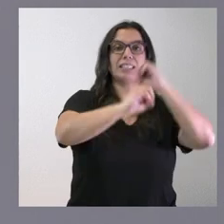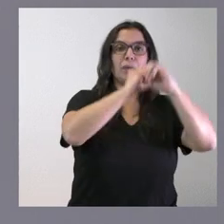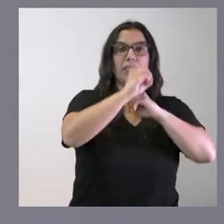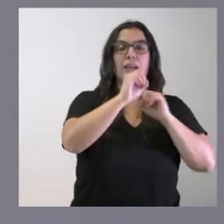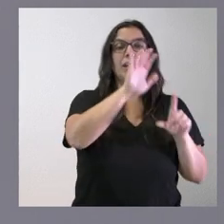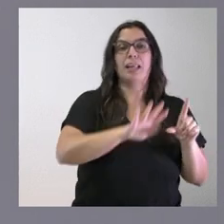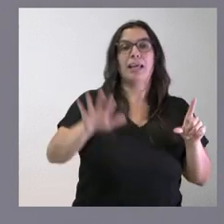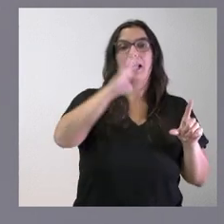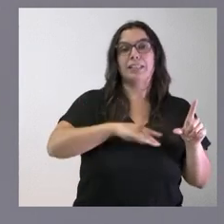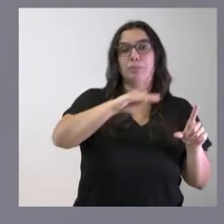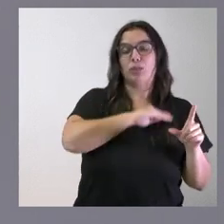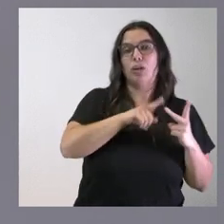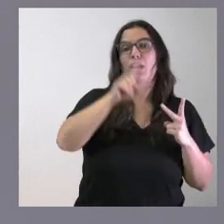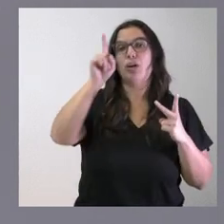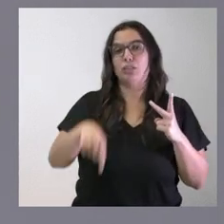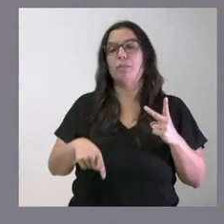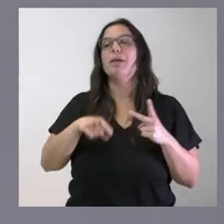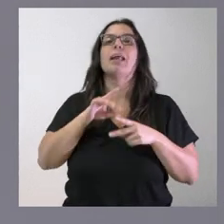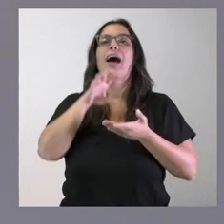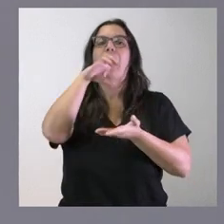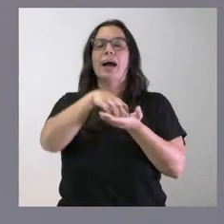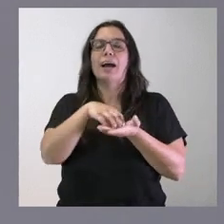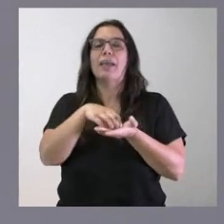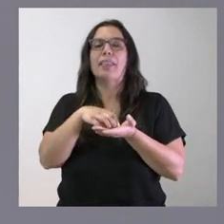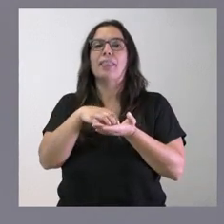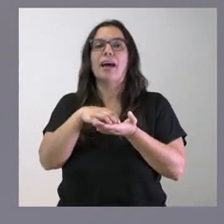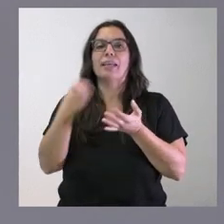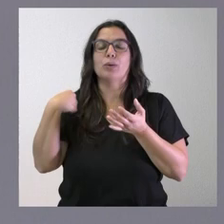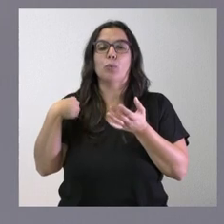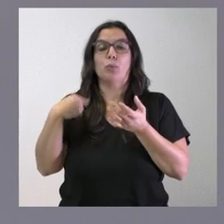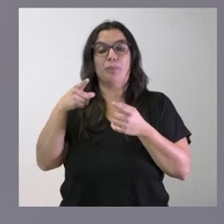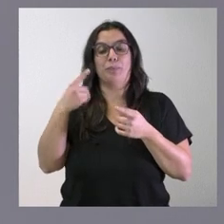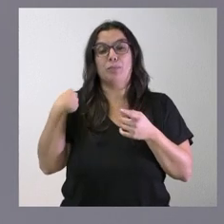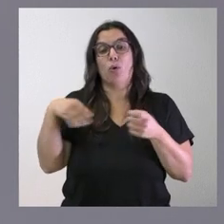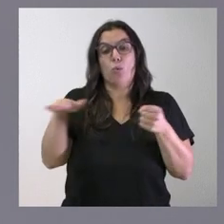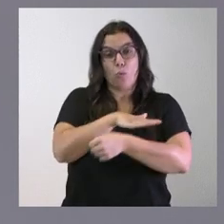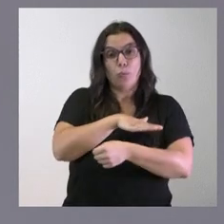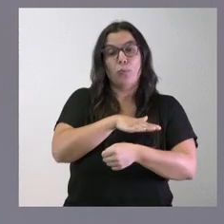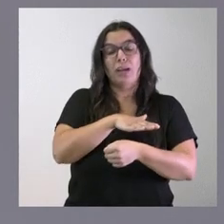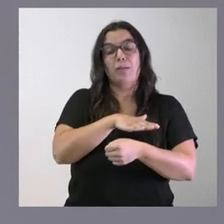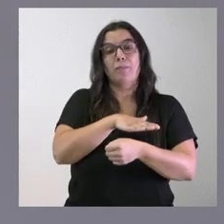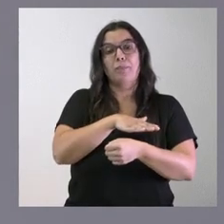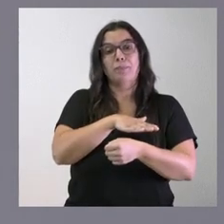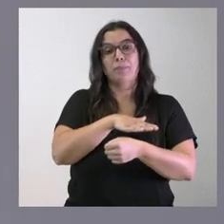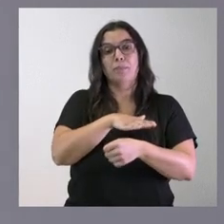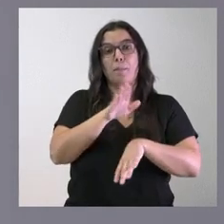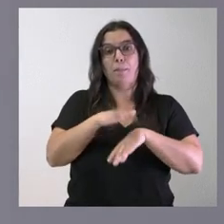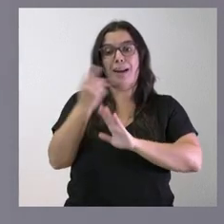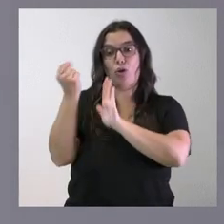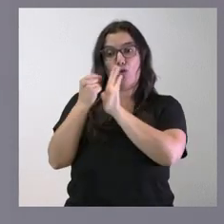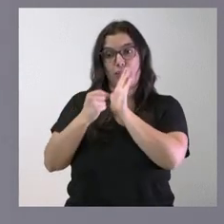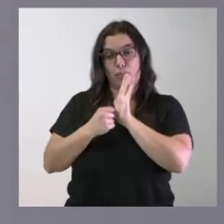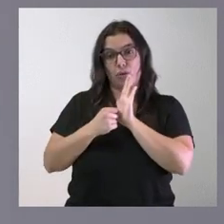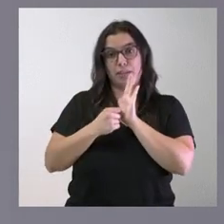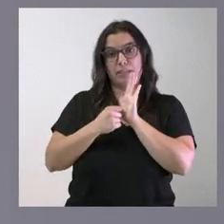No solamente se está dando cobertura al cumplimiento de las condiciones